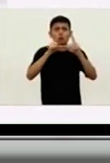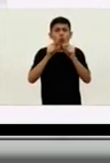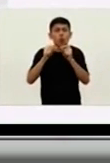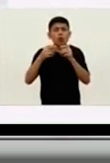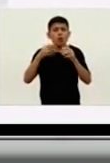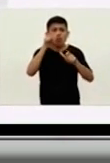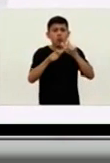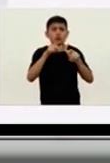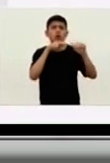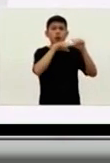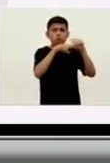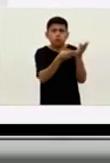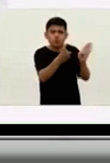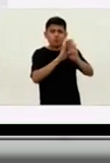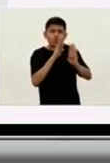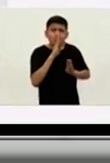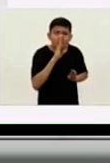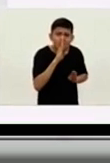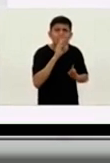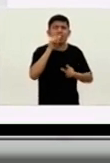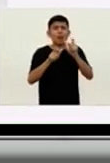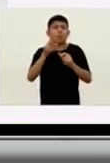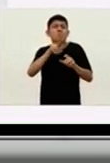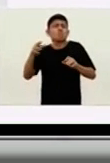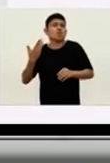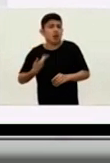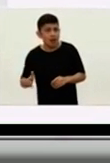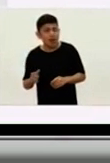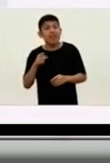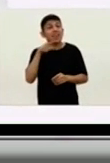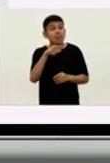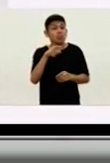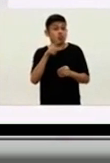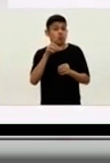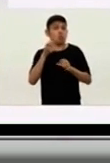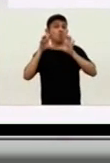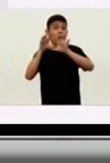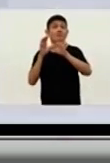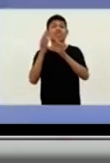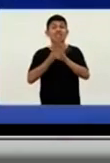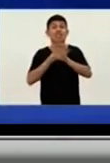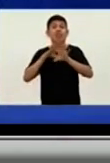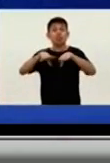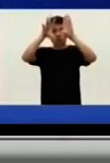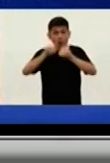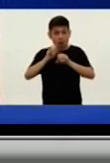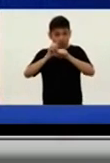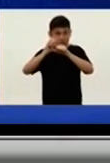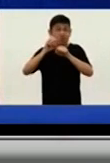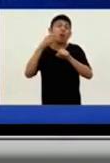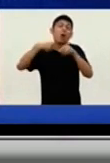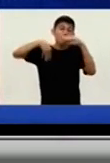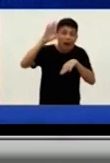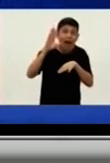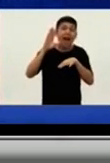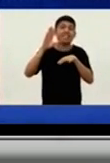personas internadas en cuidados intensivos y en sala general. Y esto se ve en todo el territorio santafesino, pero sobre todo donde hay mayor